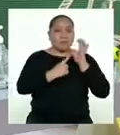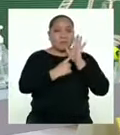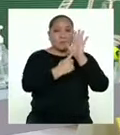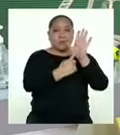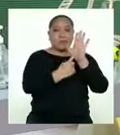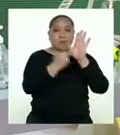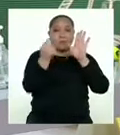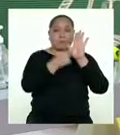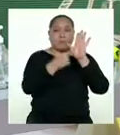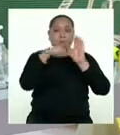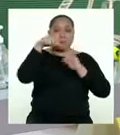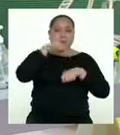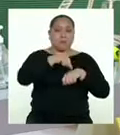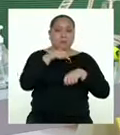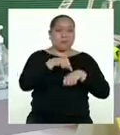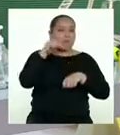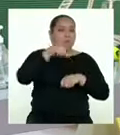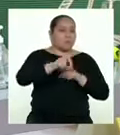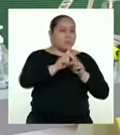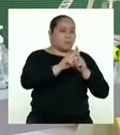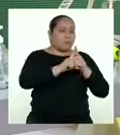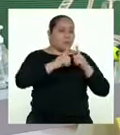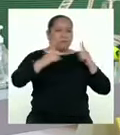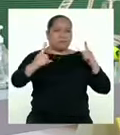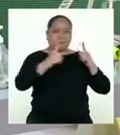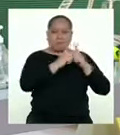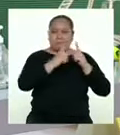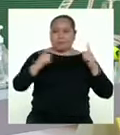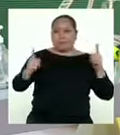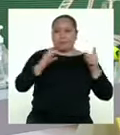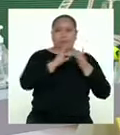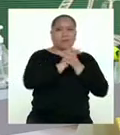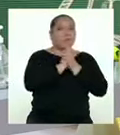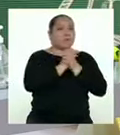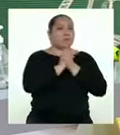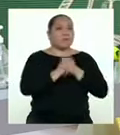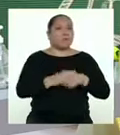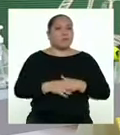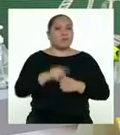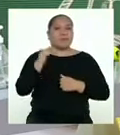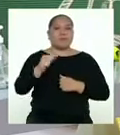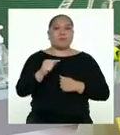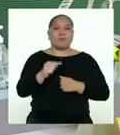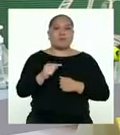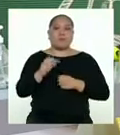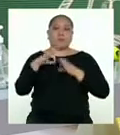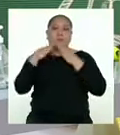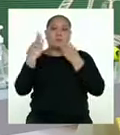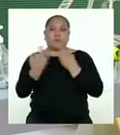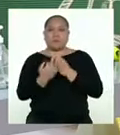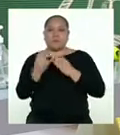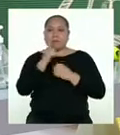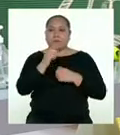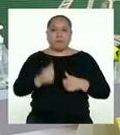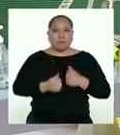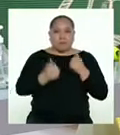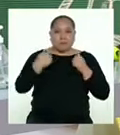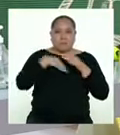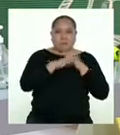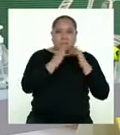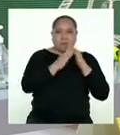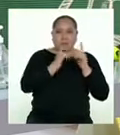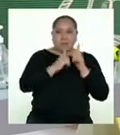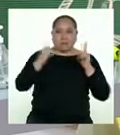en este contexto, en el que estamos alejadas y alejados de nuestras amistades, de las y los familiares que no viven con nosotros